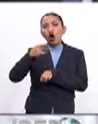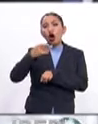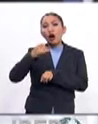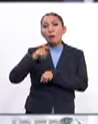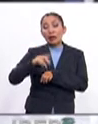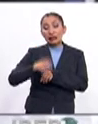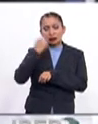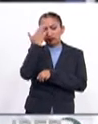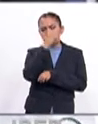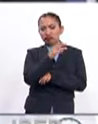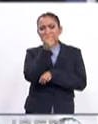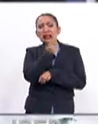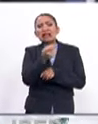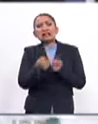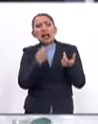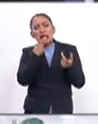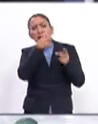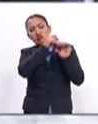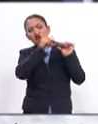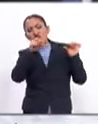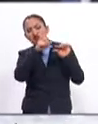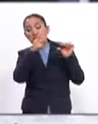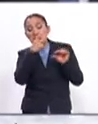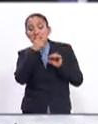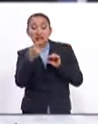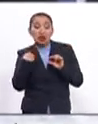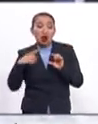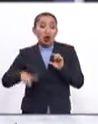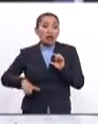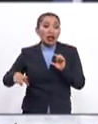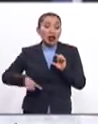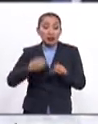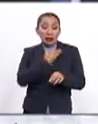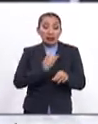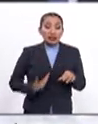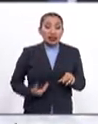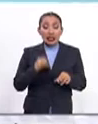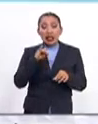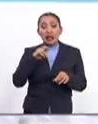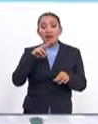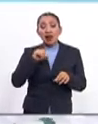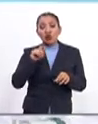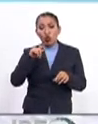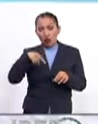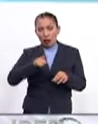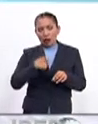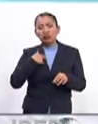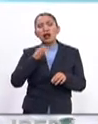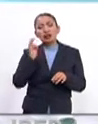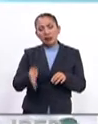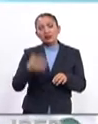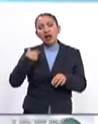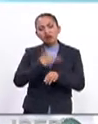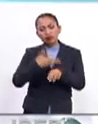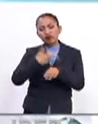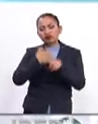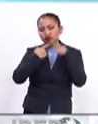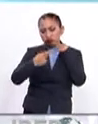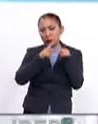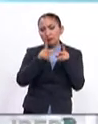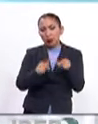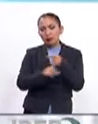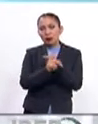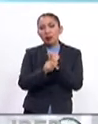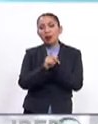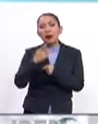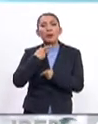declaró que desconoce a qué se refiere la nota y reiteró que el gobierno del presidente Iván Duque está a favor de una solución democrática a